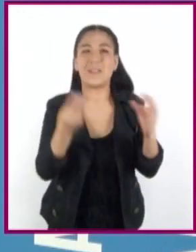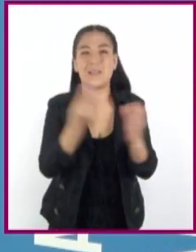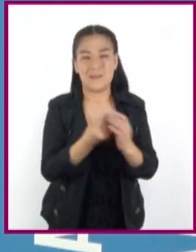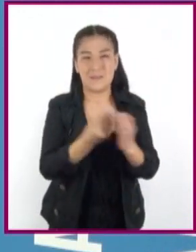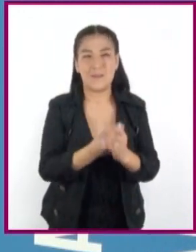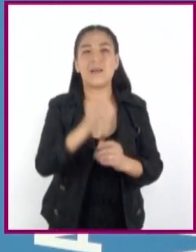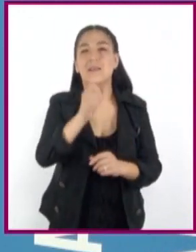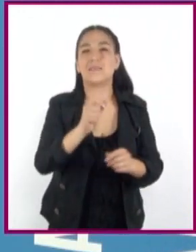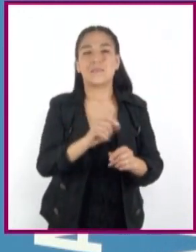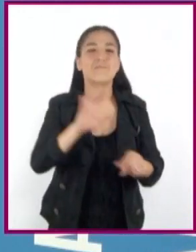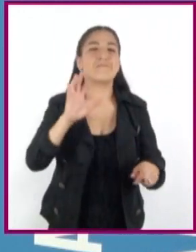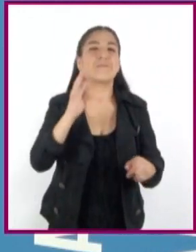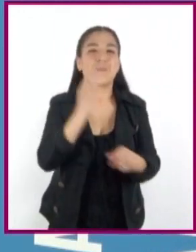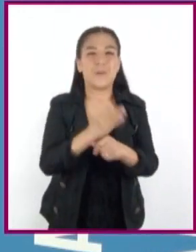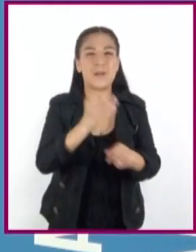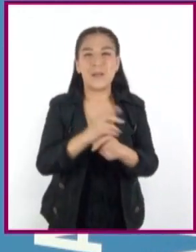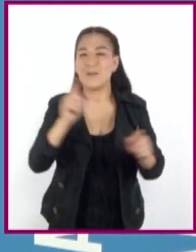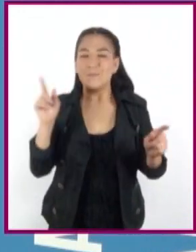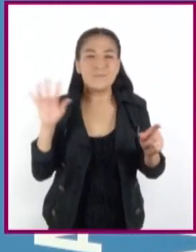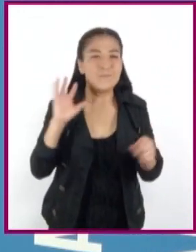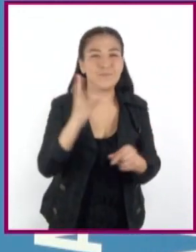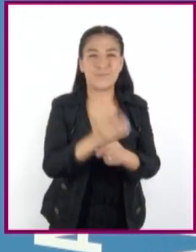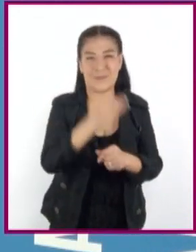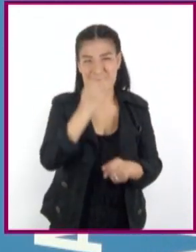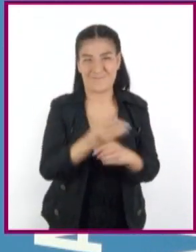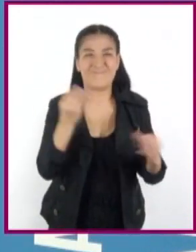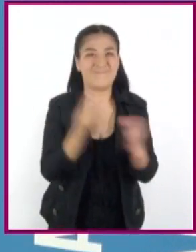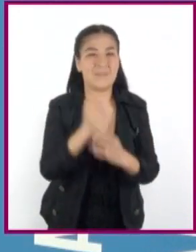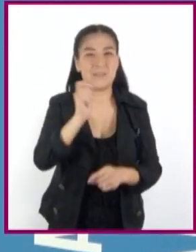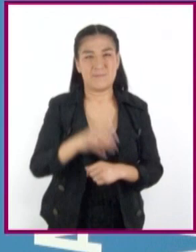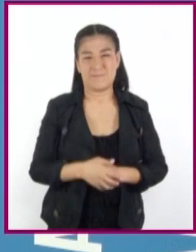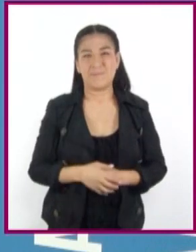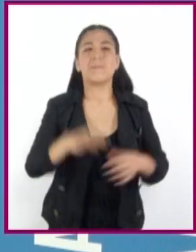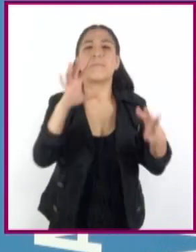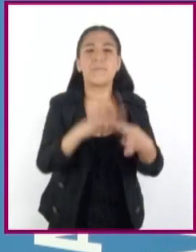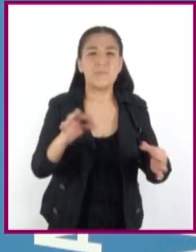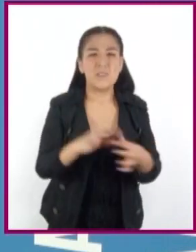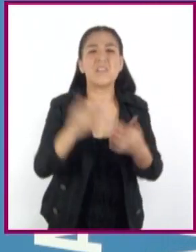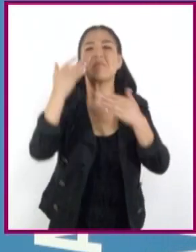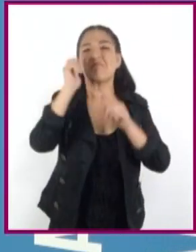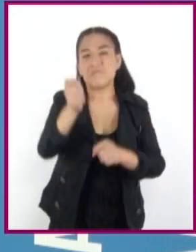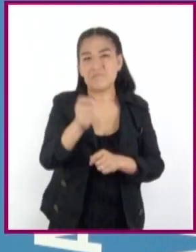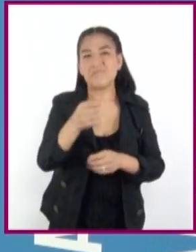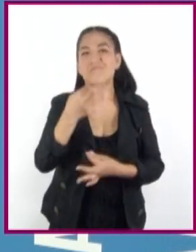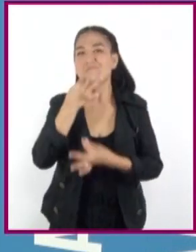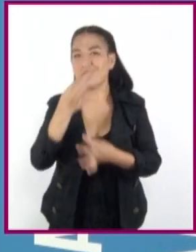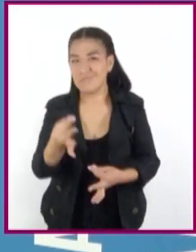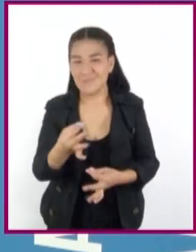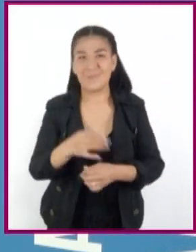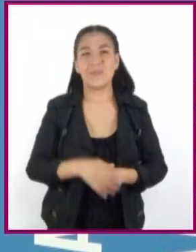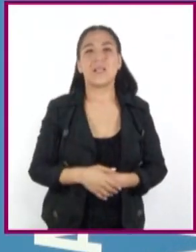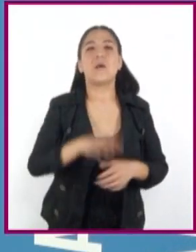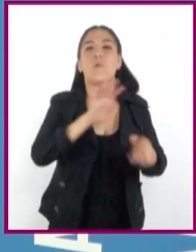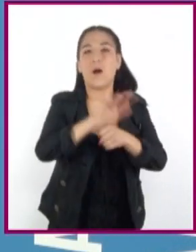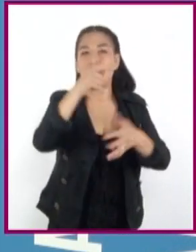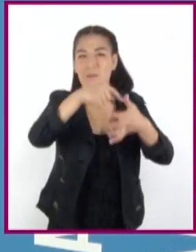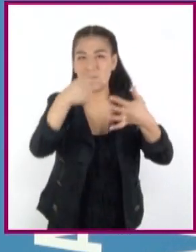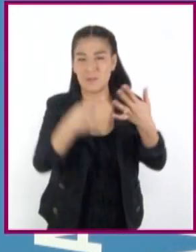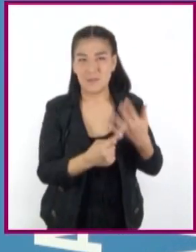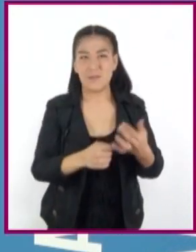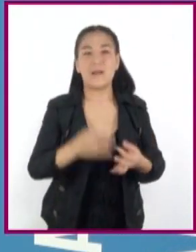una breve recapitulación. Explicamos qué son las adicciones y algunos tipos. La adicción es la